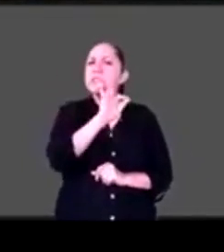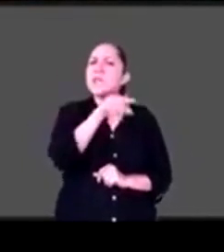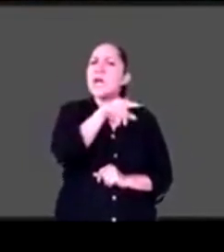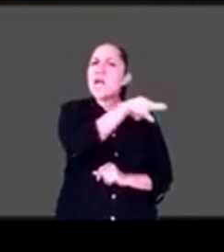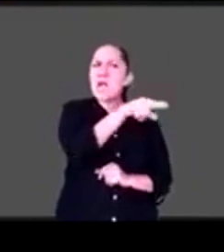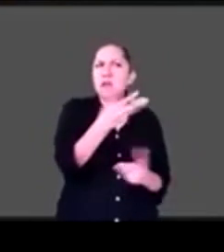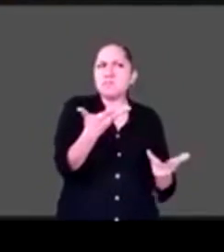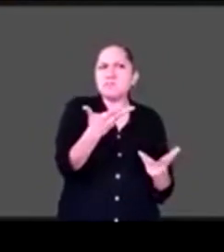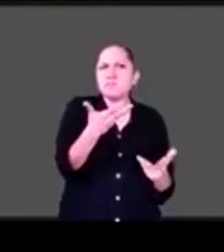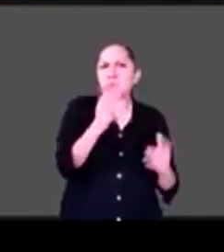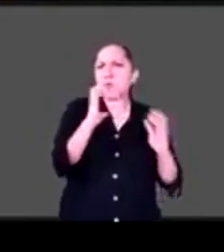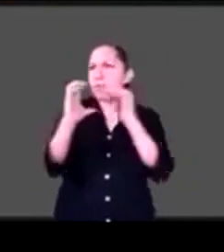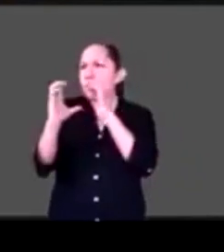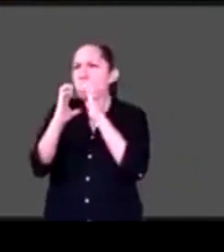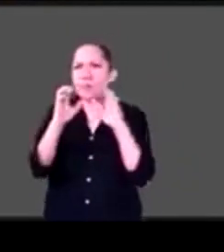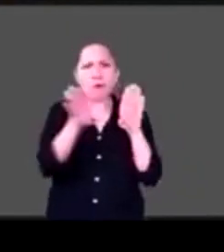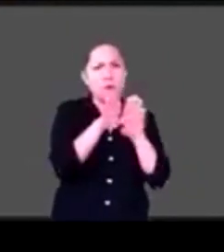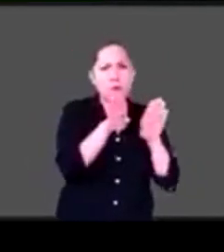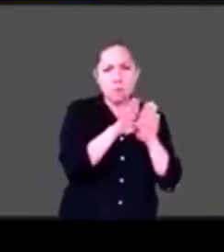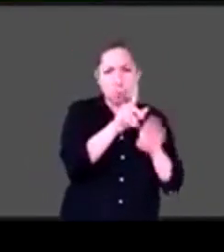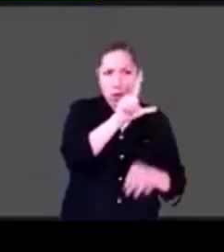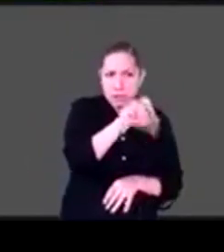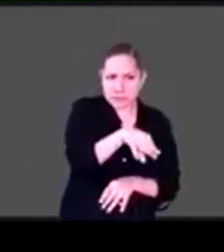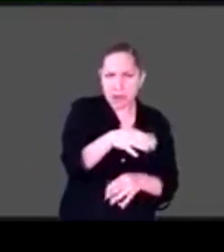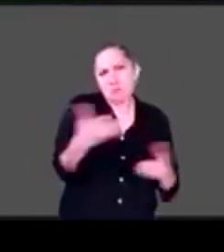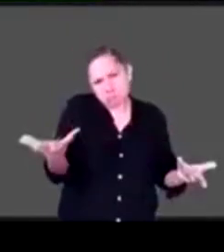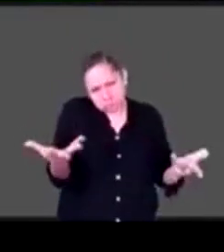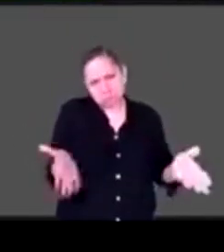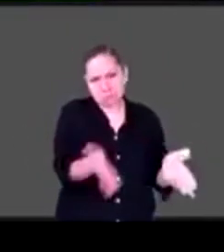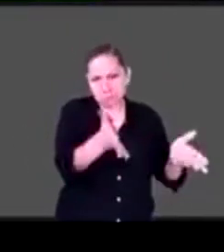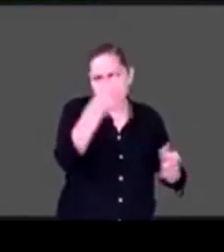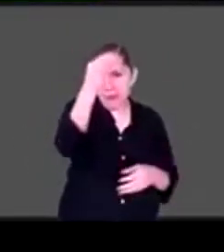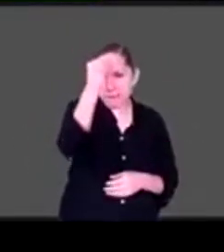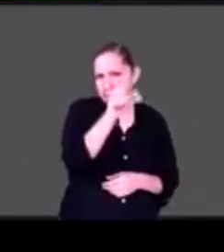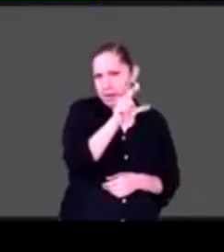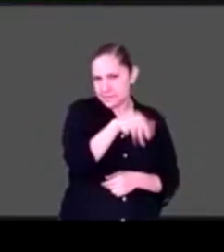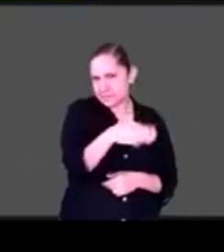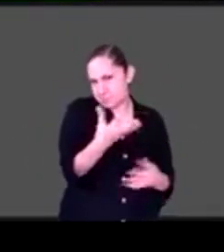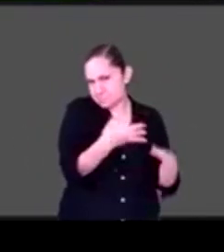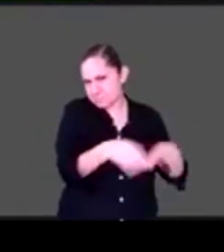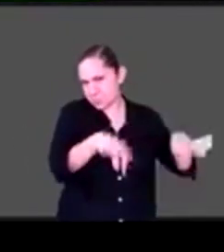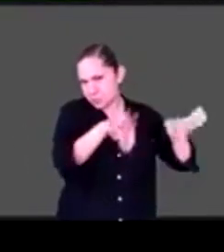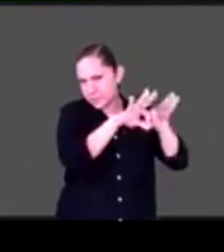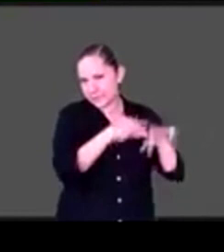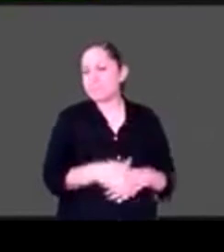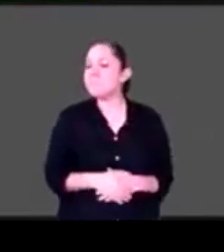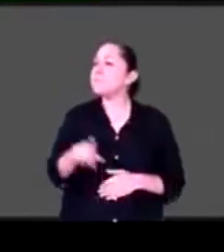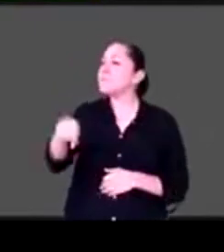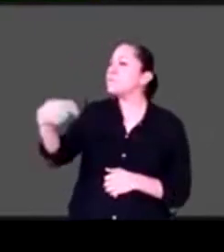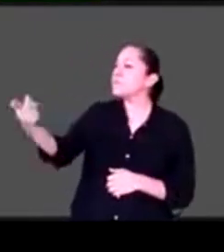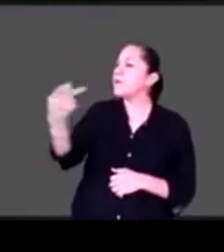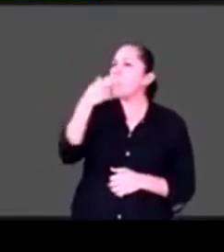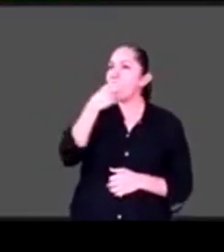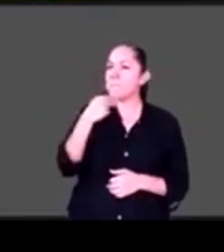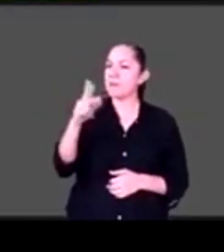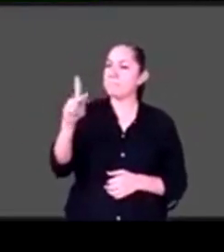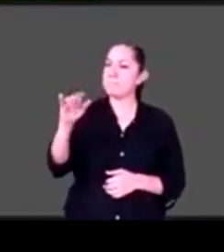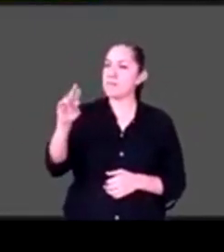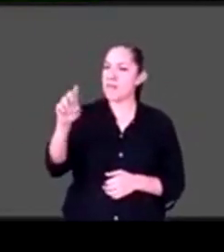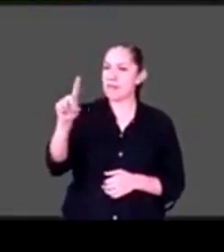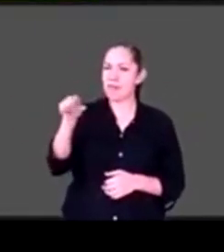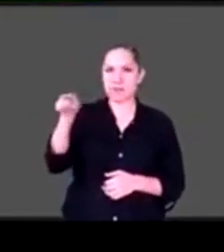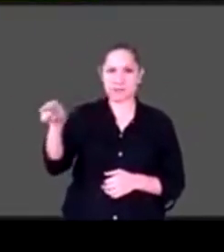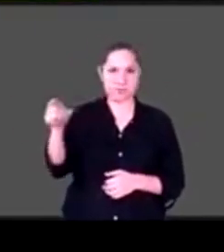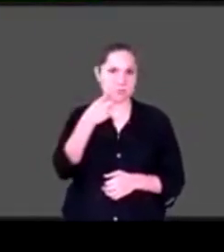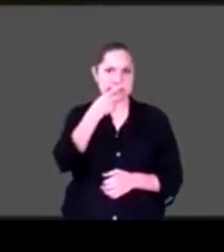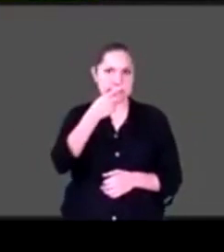aprendan lengua de señas mexicanas. Ok, y acá Víctor Pineda hace una recomendación que me encantó el título, debería crearse